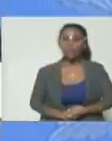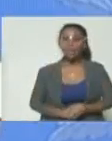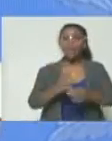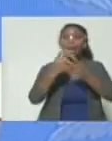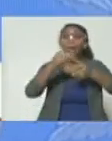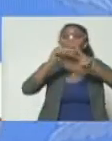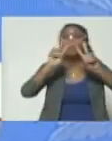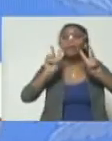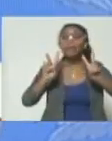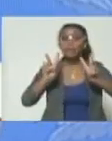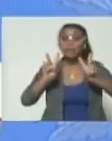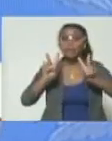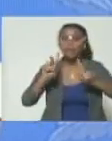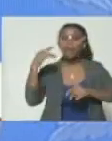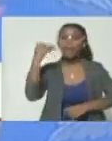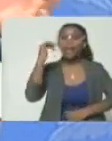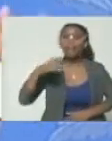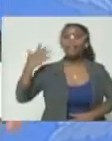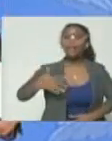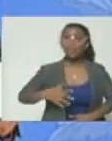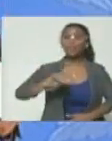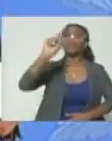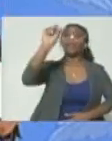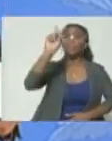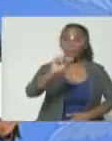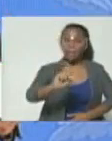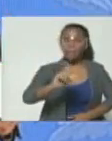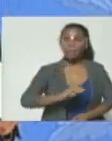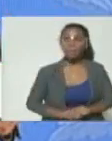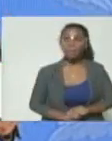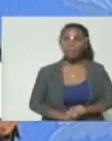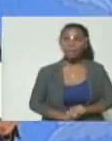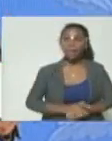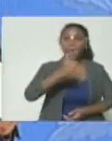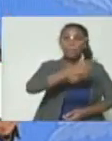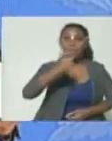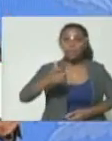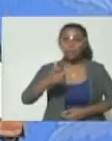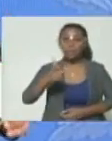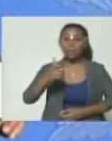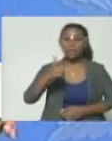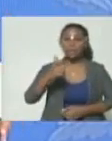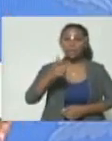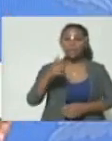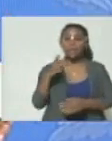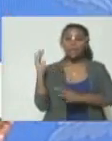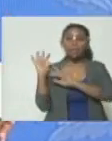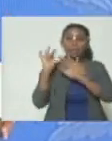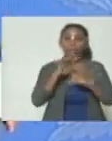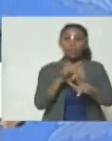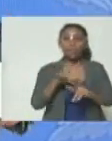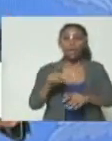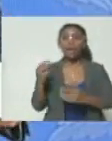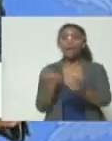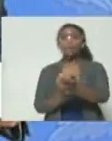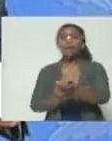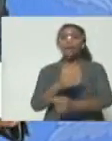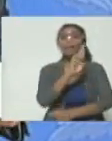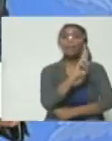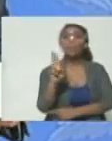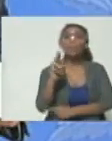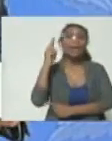paz a la que tienen derecho también los habitantes de la hermana República de Colombia.